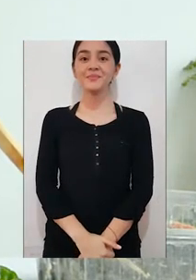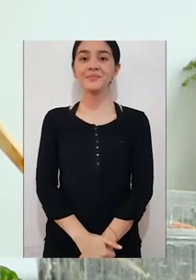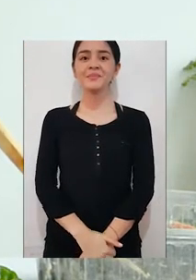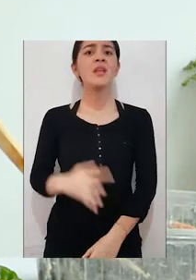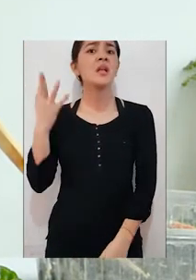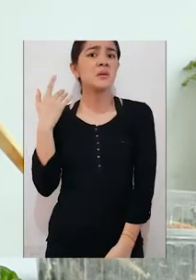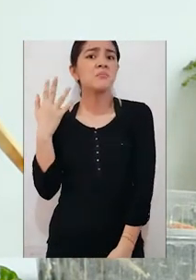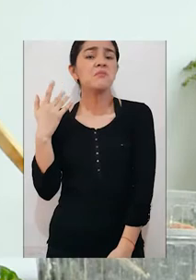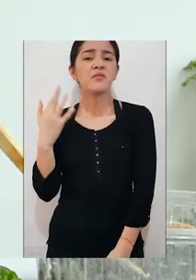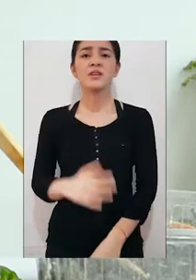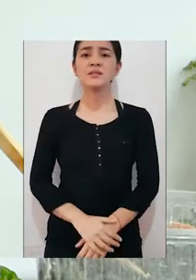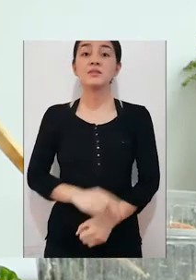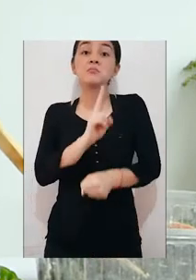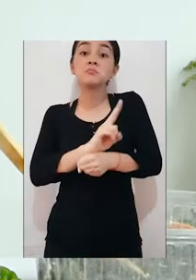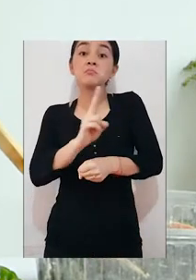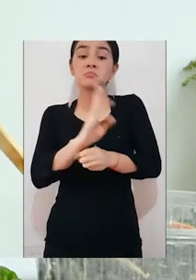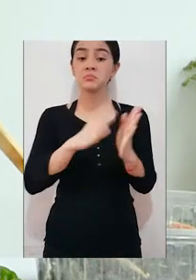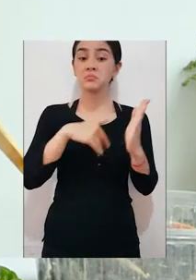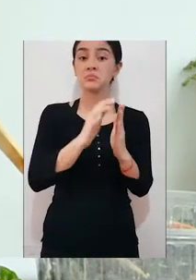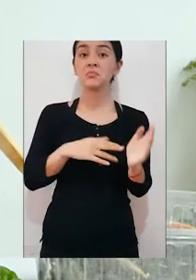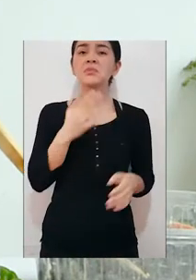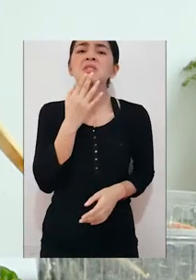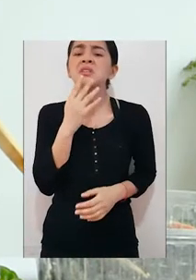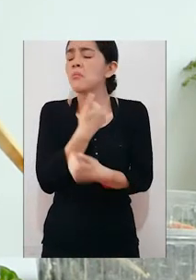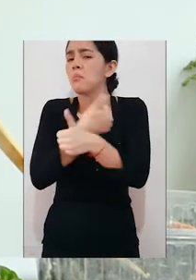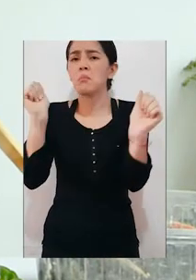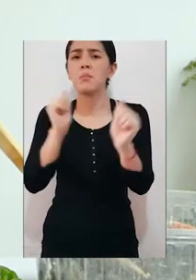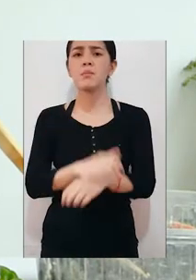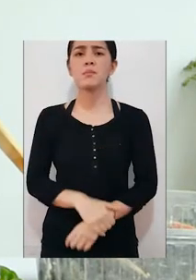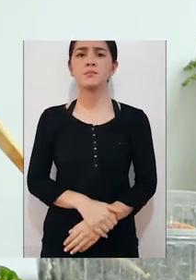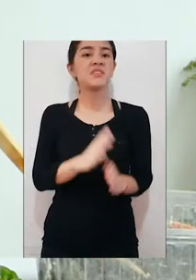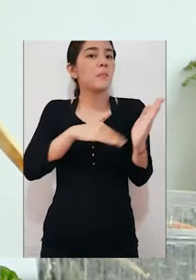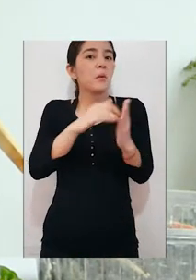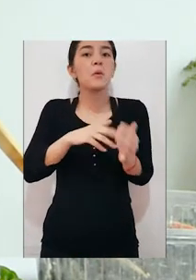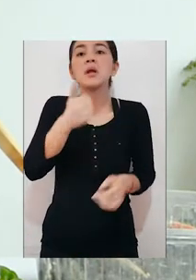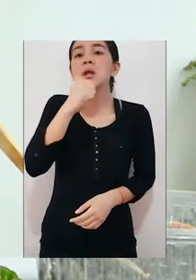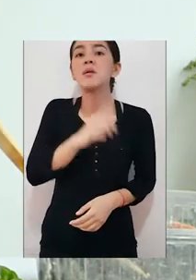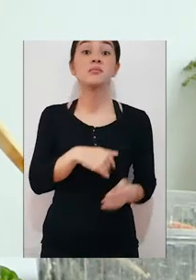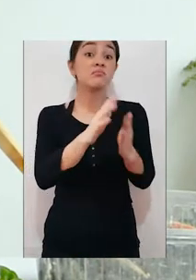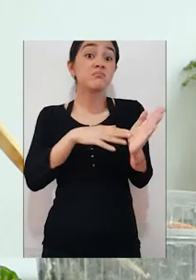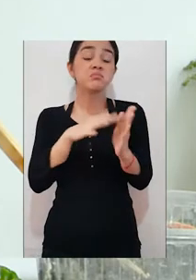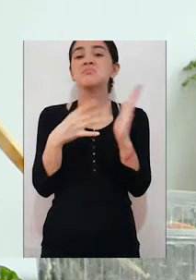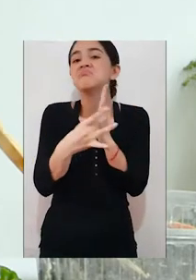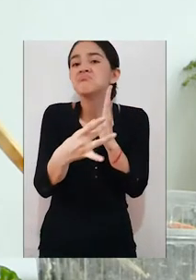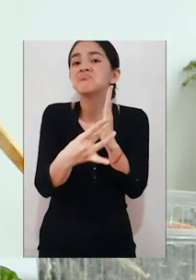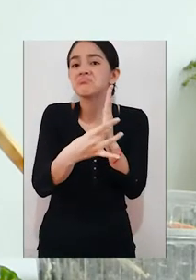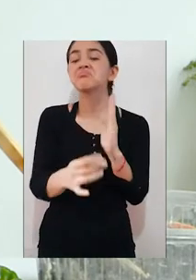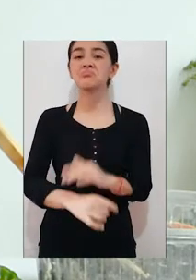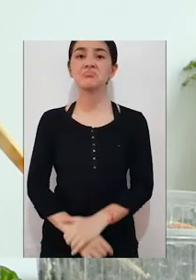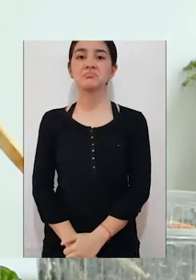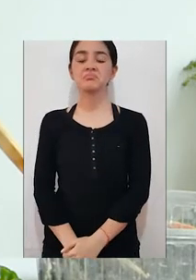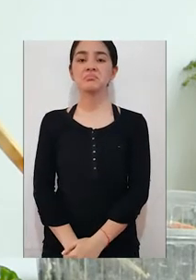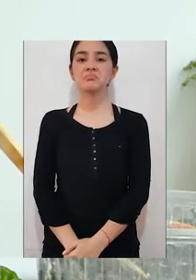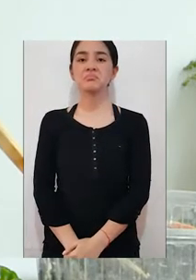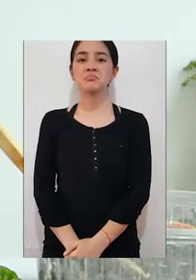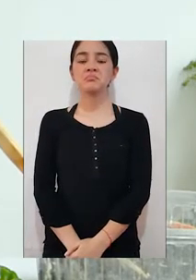Muy fácil, utilizan la pintura del color que ustedes deseen, una pintura de agua o puede ser una pintura de aceite,